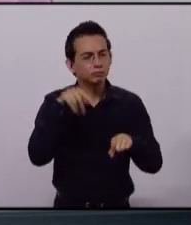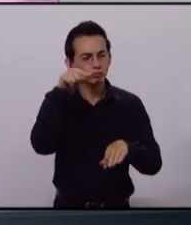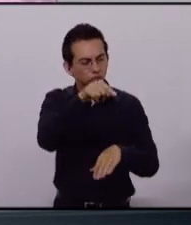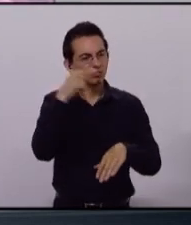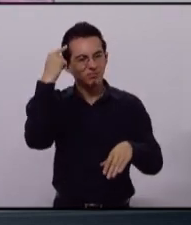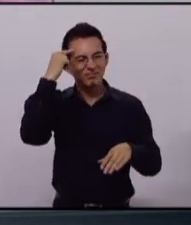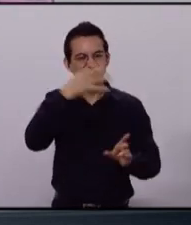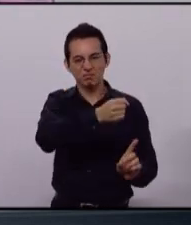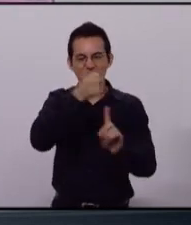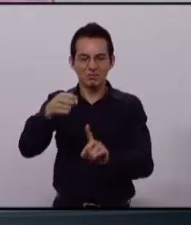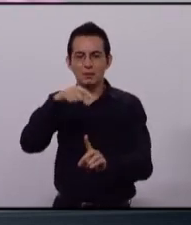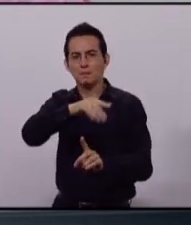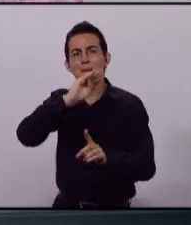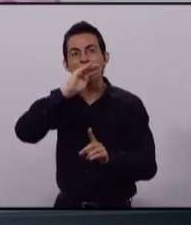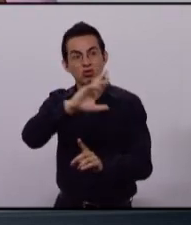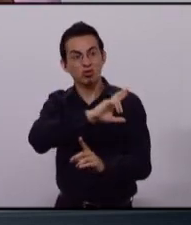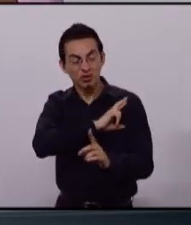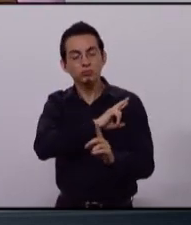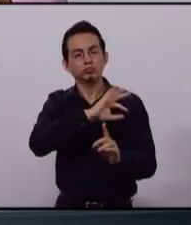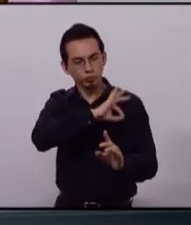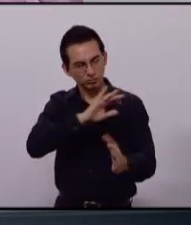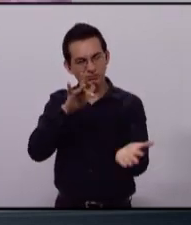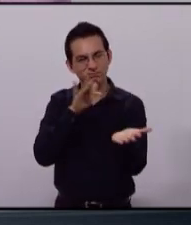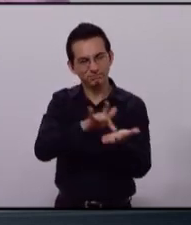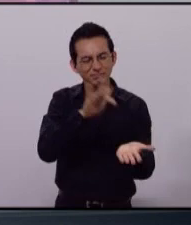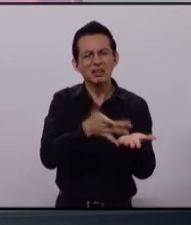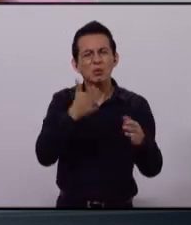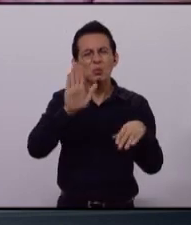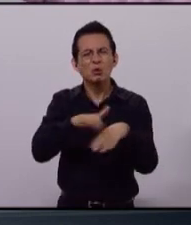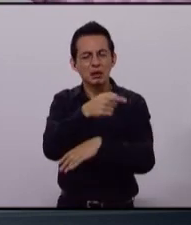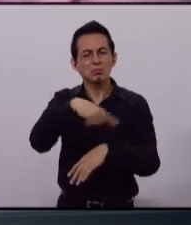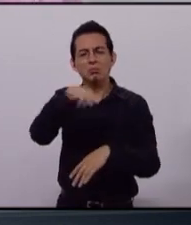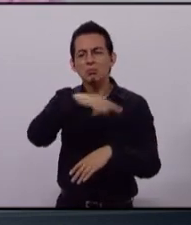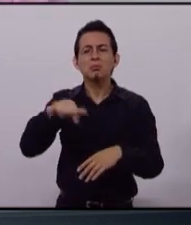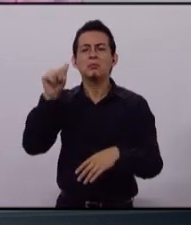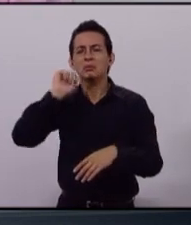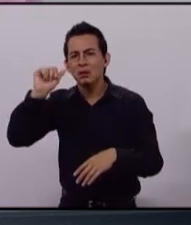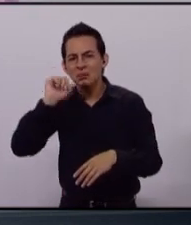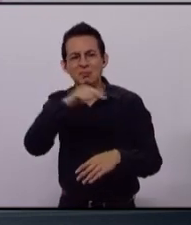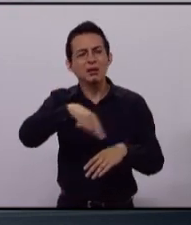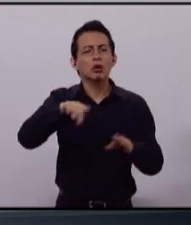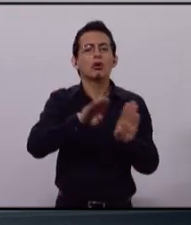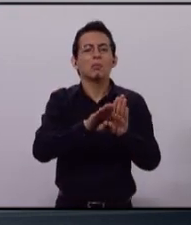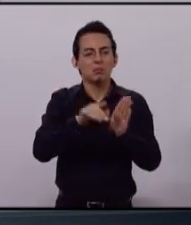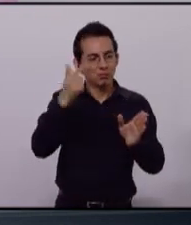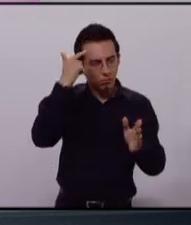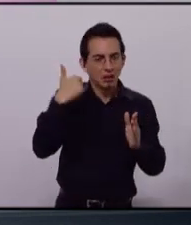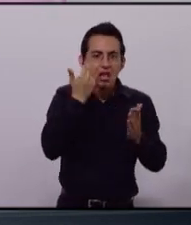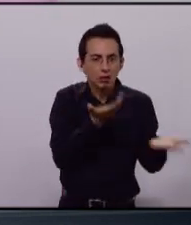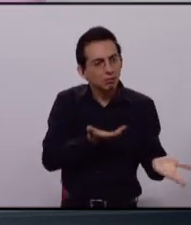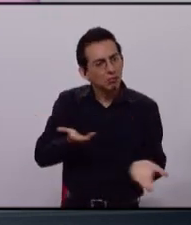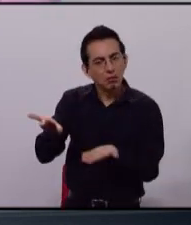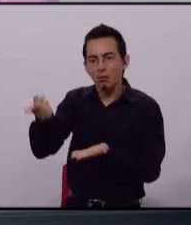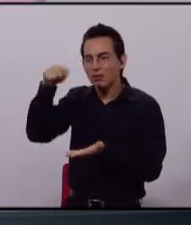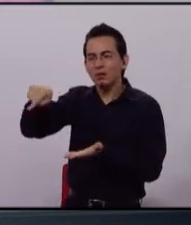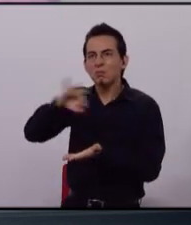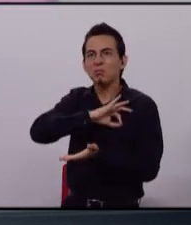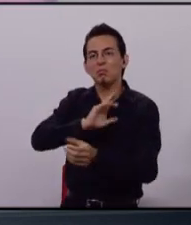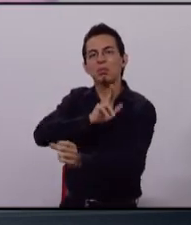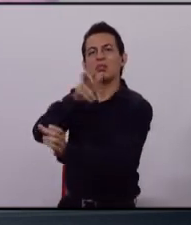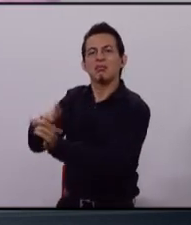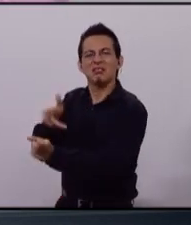que sea jefe de familia, podamos apoyarle. Porque si no, le estamos abriendo la puerta completamente a la delincuencia.